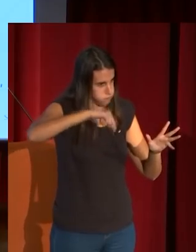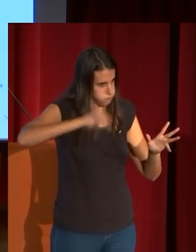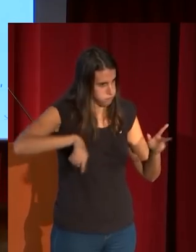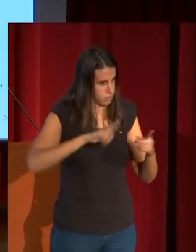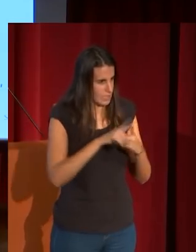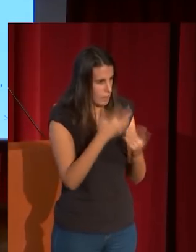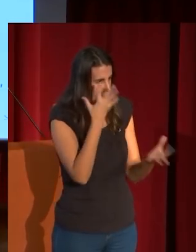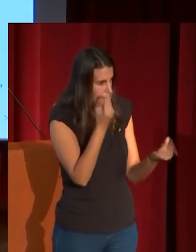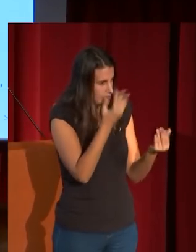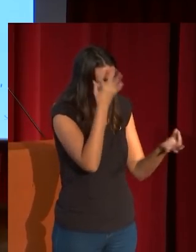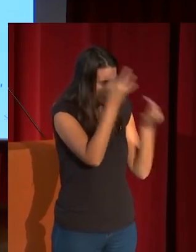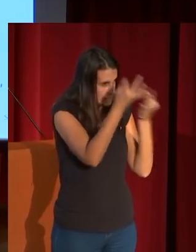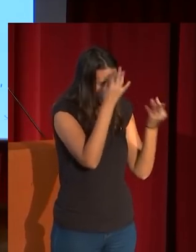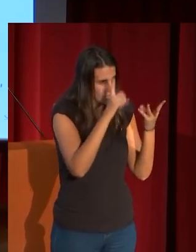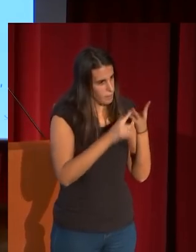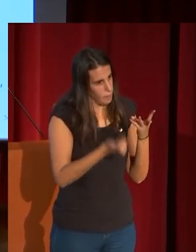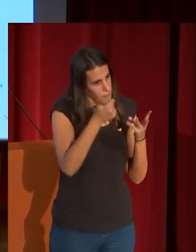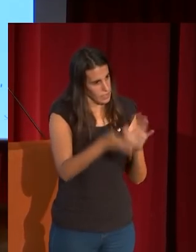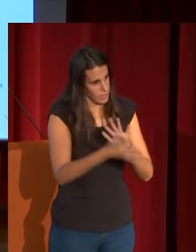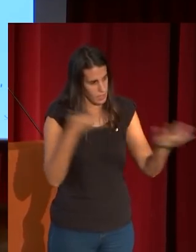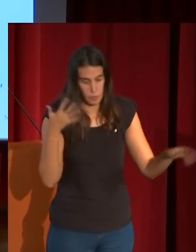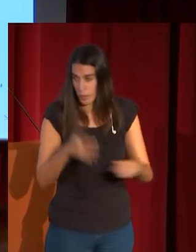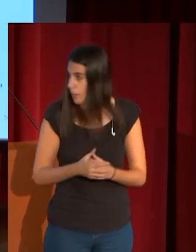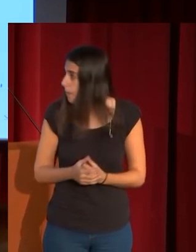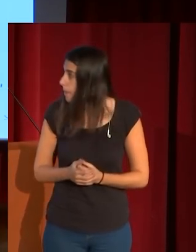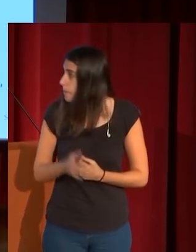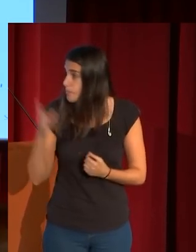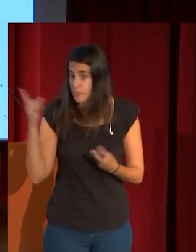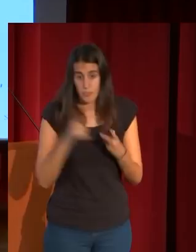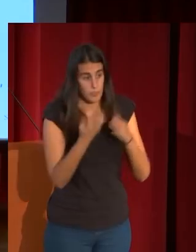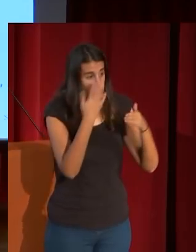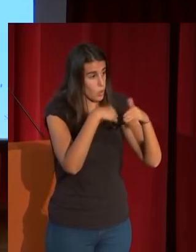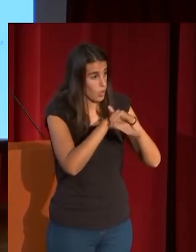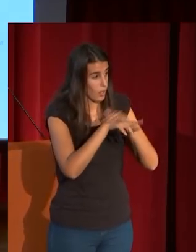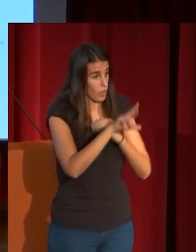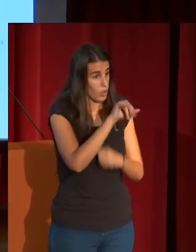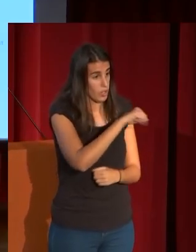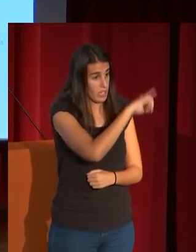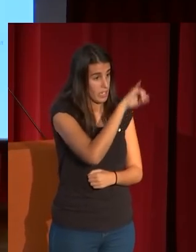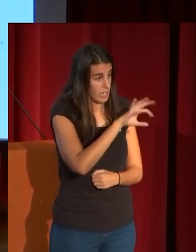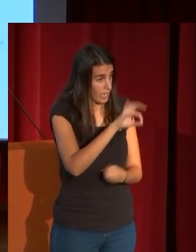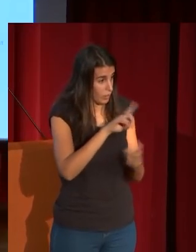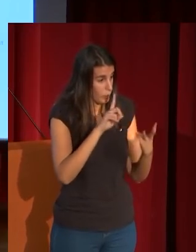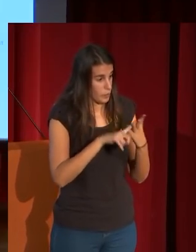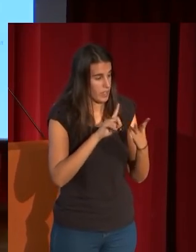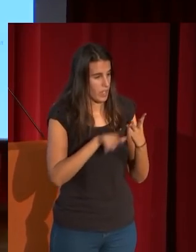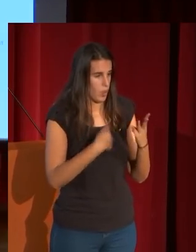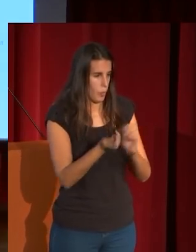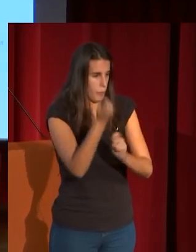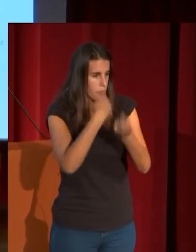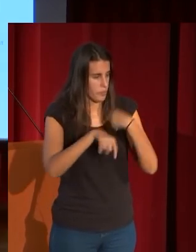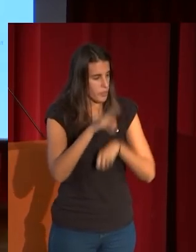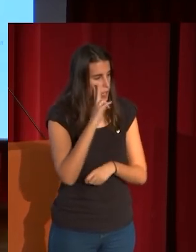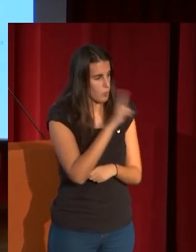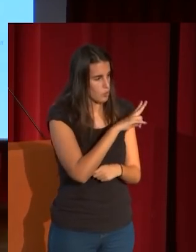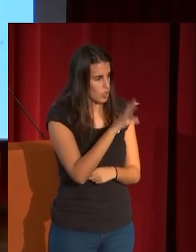el otro caso este paso de Ramón a Luis de Razo y de Luis de Razo por legado al Museo de San Telmo de San Sebastián este es inédito